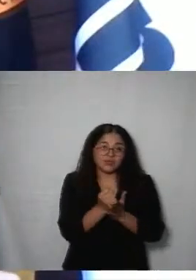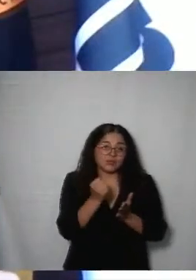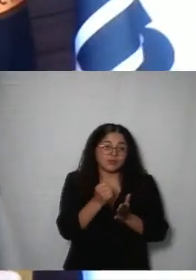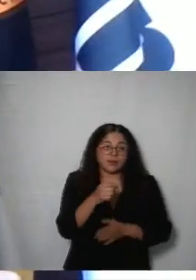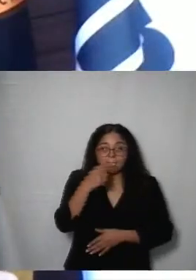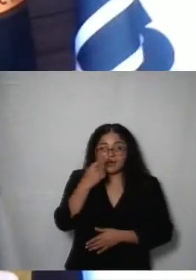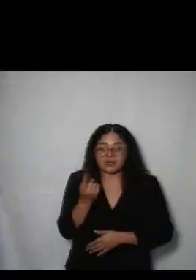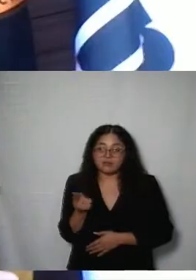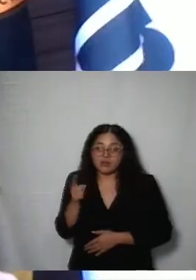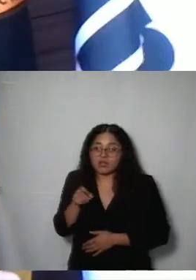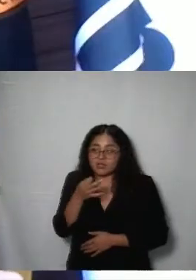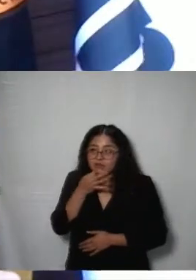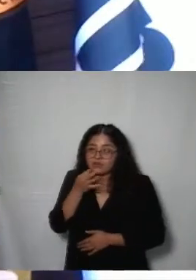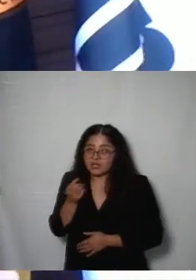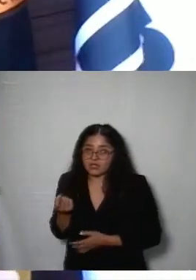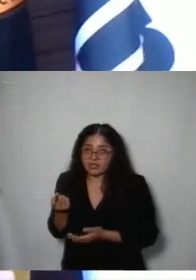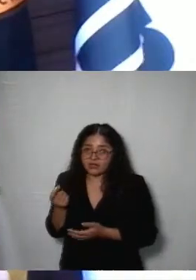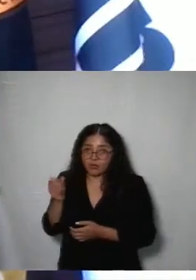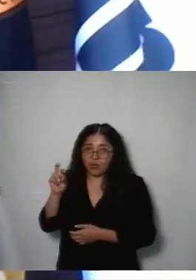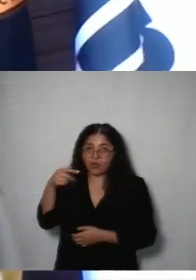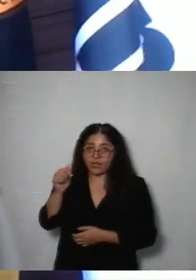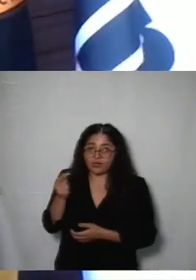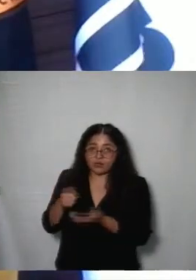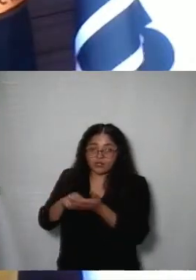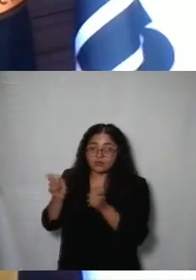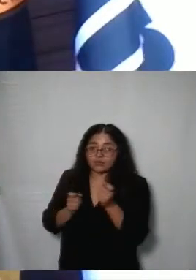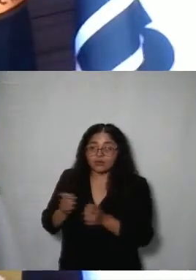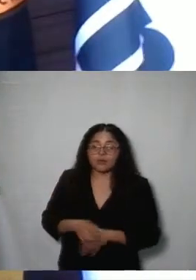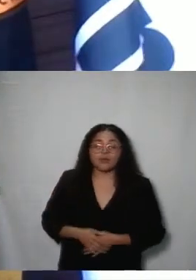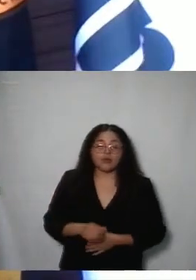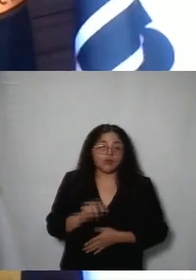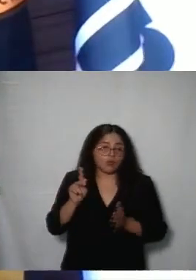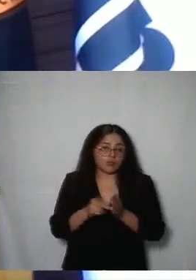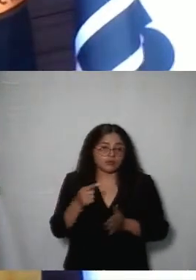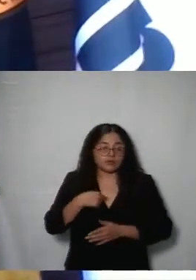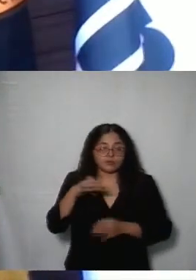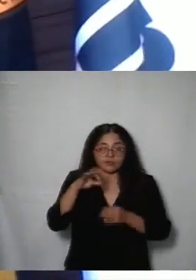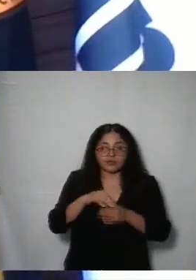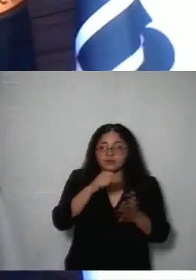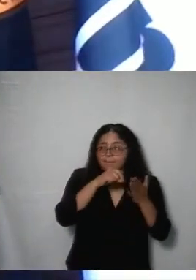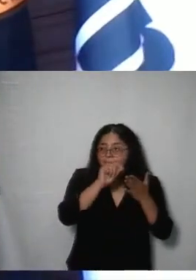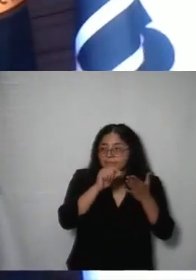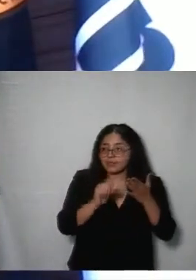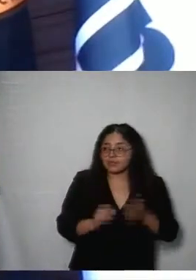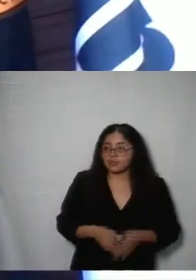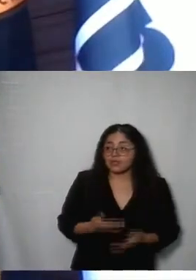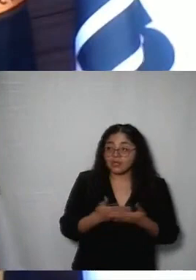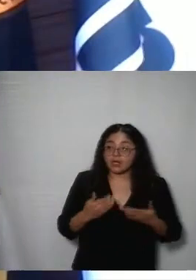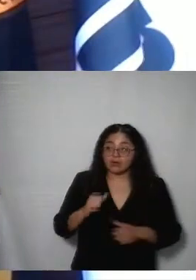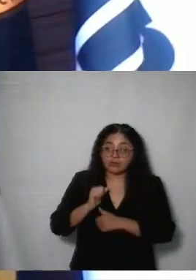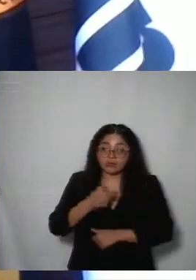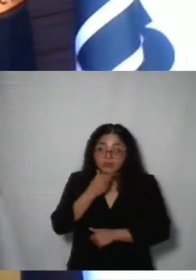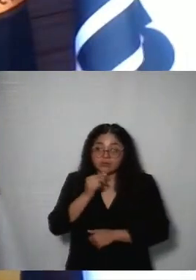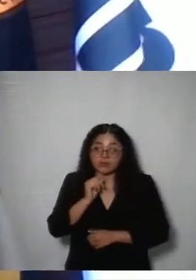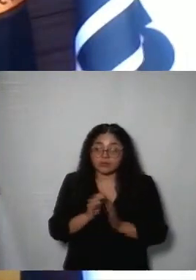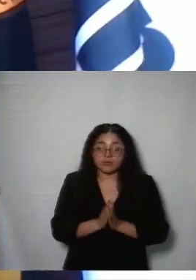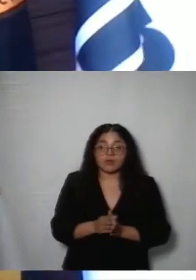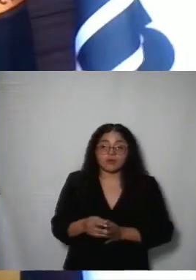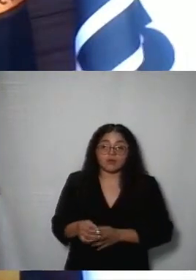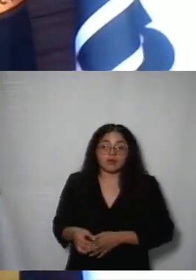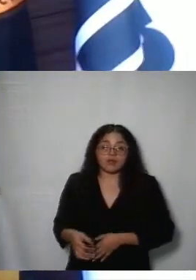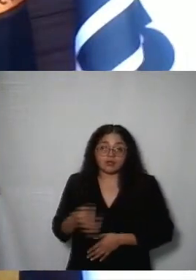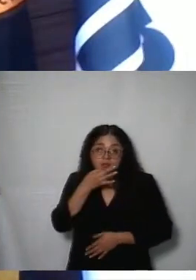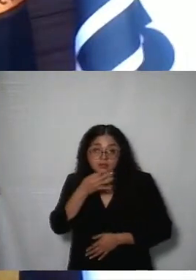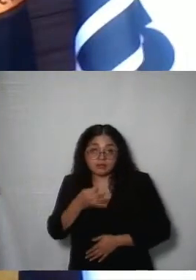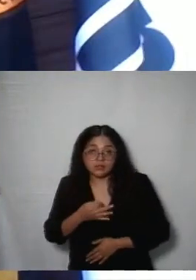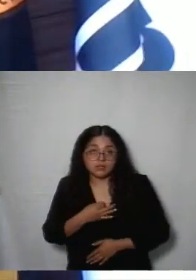aprueban con el sentido de ordenar y se da vista por lo que procederé a tomar la votación nuevamente comisionadas y comisionados les solicito me indiquen si están a favor